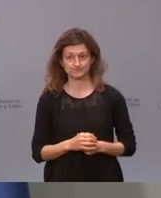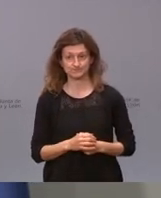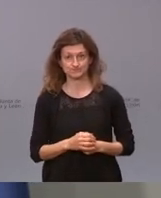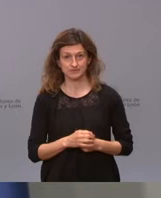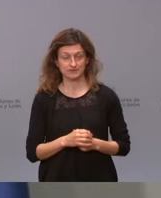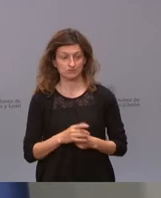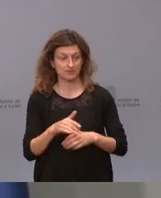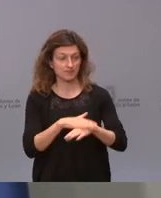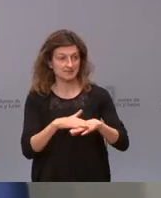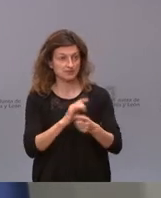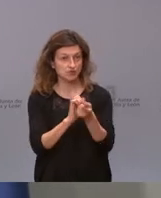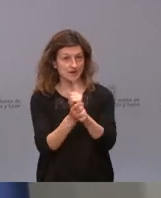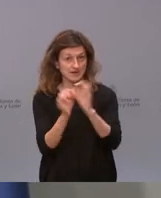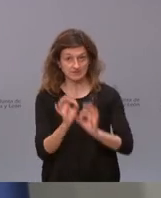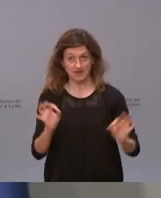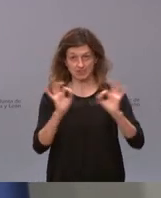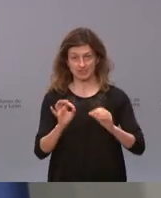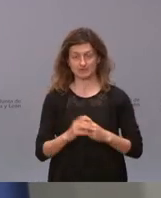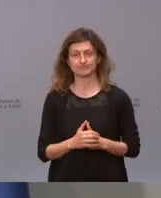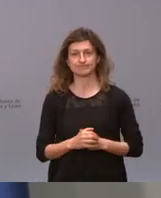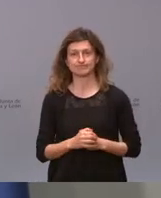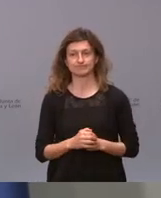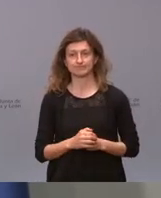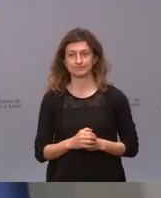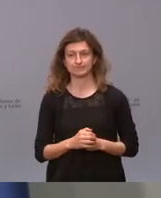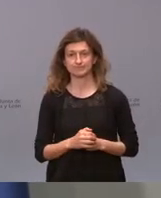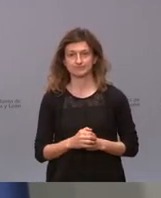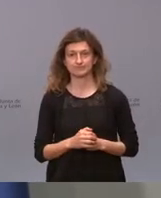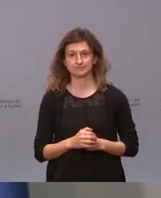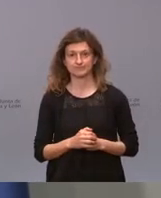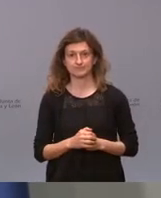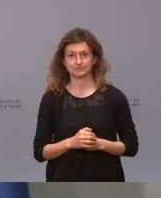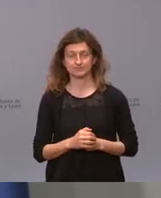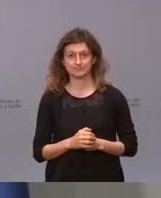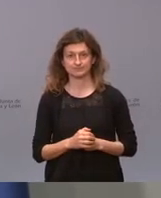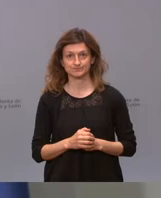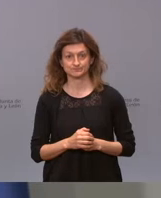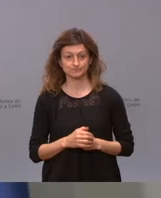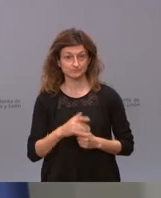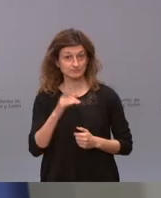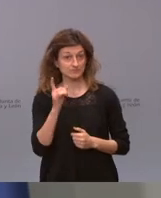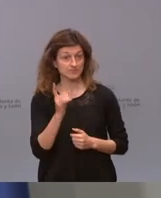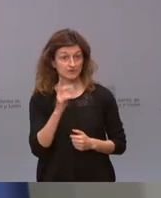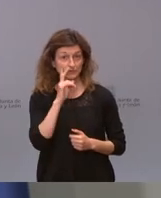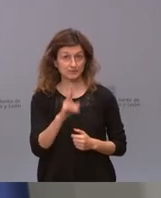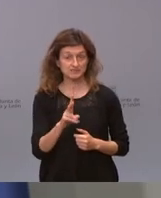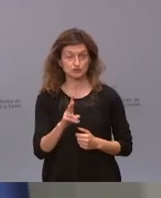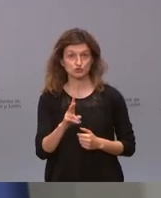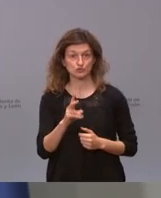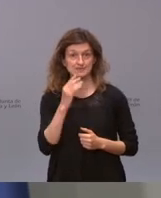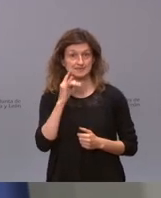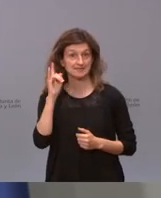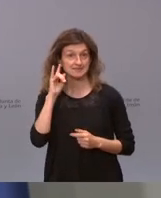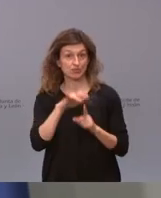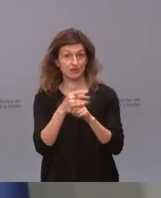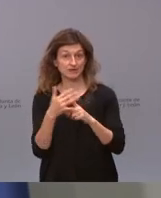nada esencial en lo que está en nuestra mano. Y lo que ha ocurrido es que ha decaído el estado de alarma. Y cuando decae el estado de